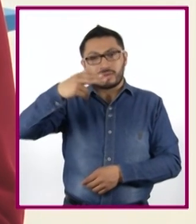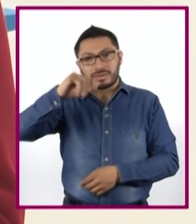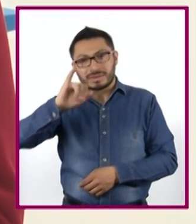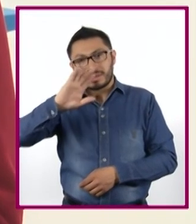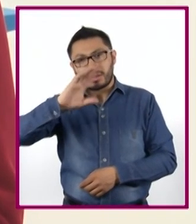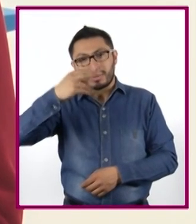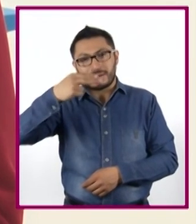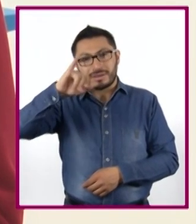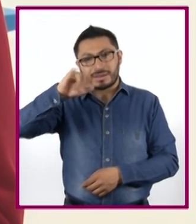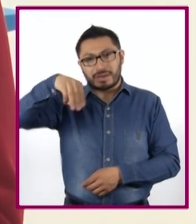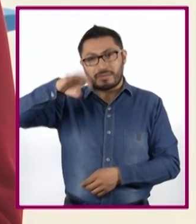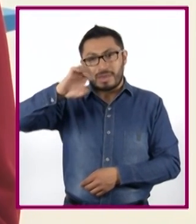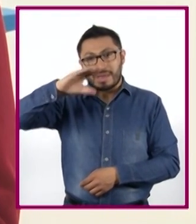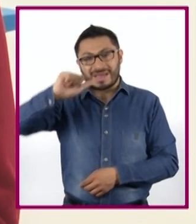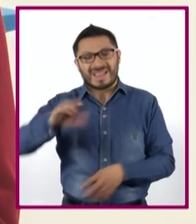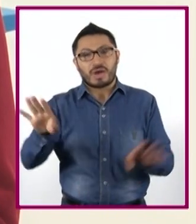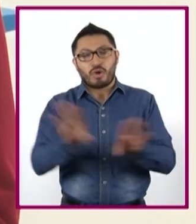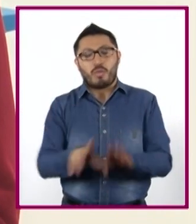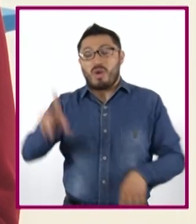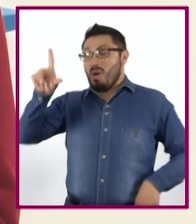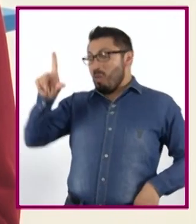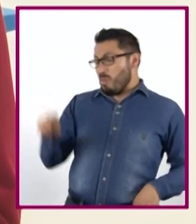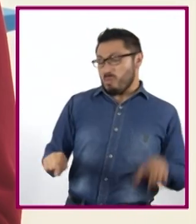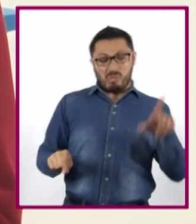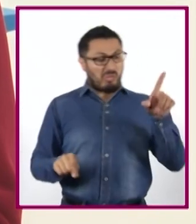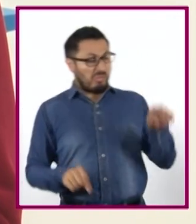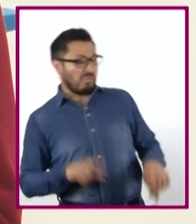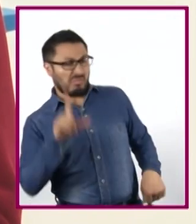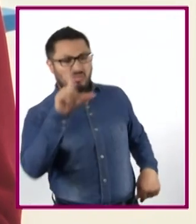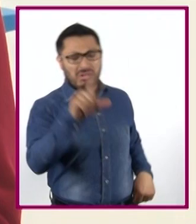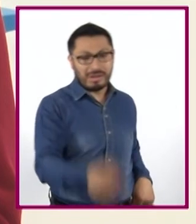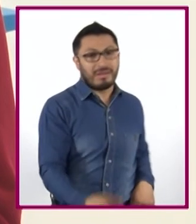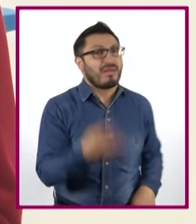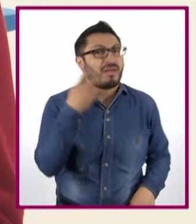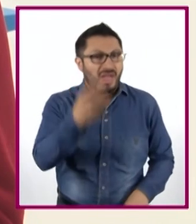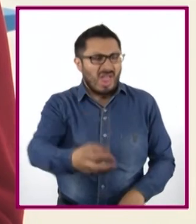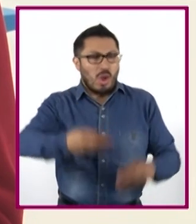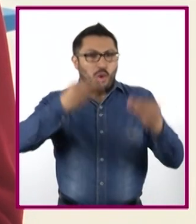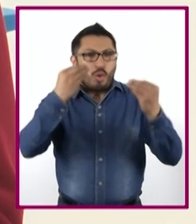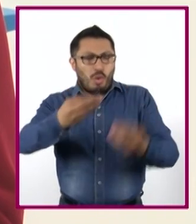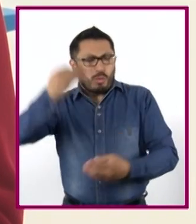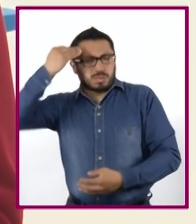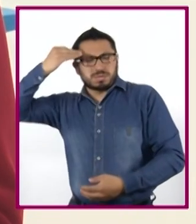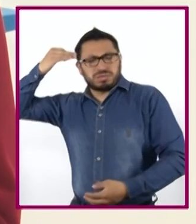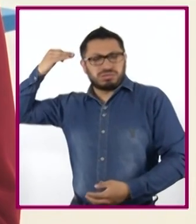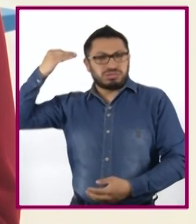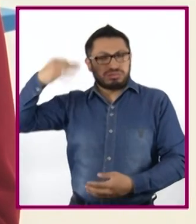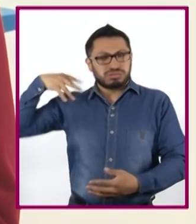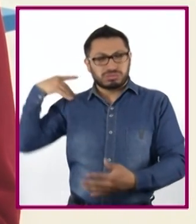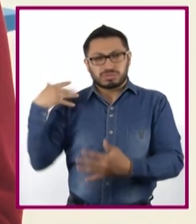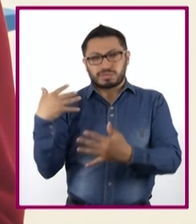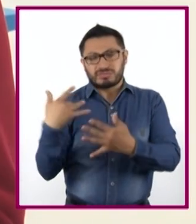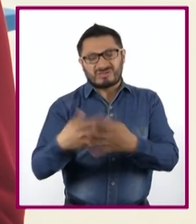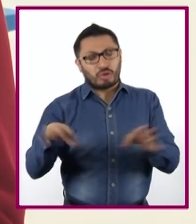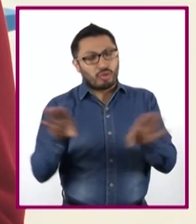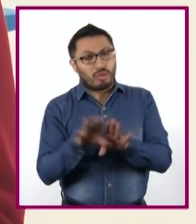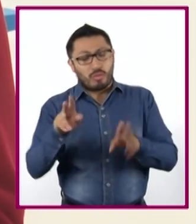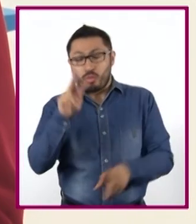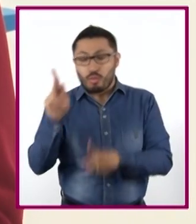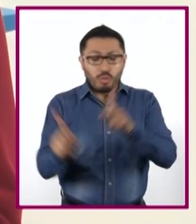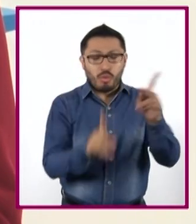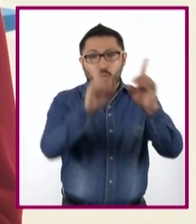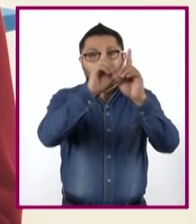de forma despectiva y gracias a ello por mucho tiempo se ha pensado que los pueblos del